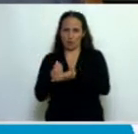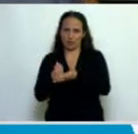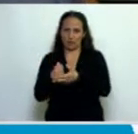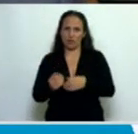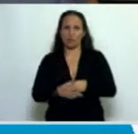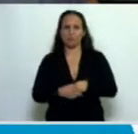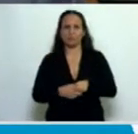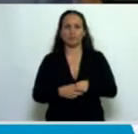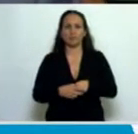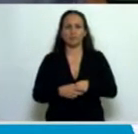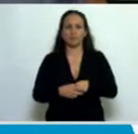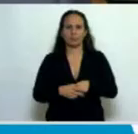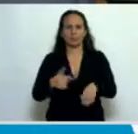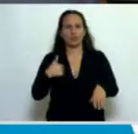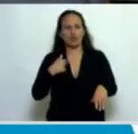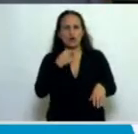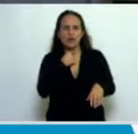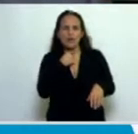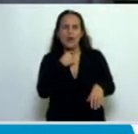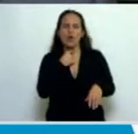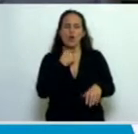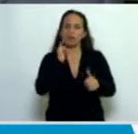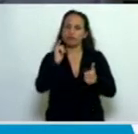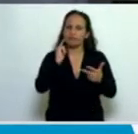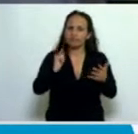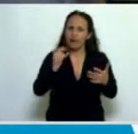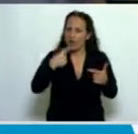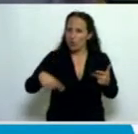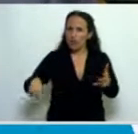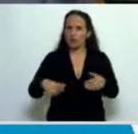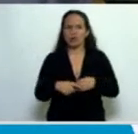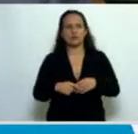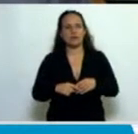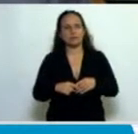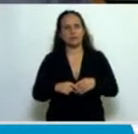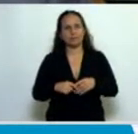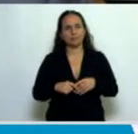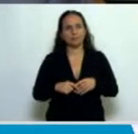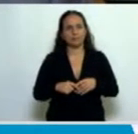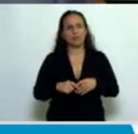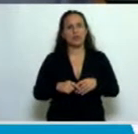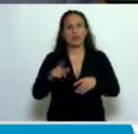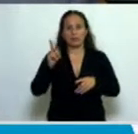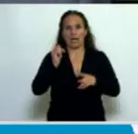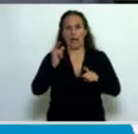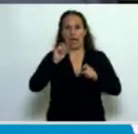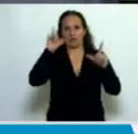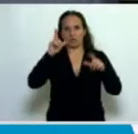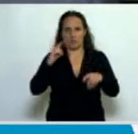Ejecutivo. Quiero destacar algunas cuestiones que también llaman la atención,